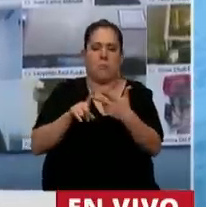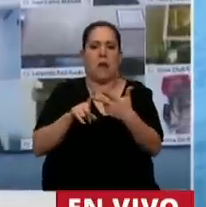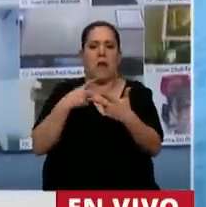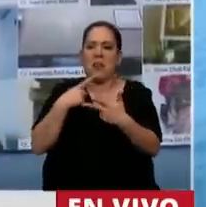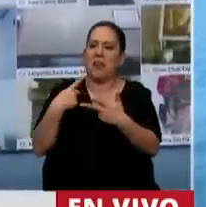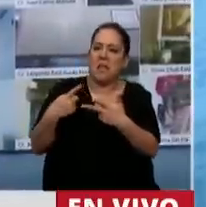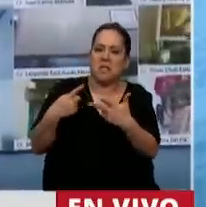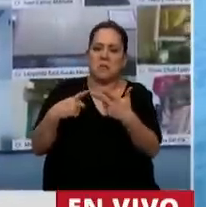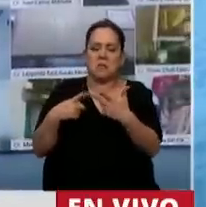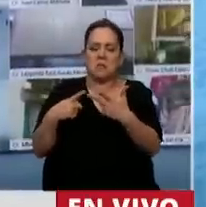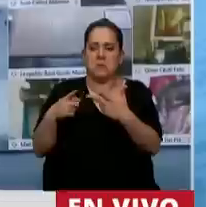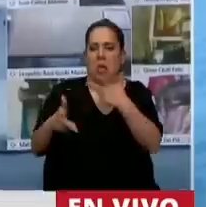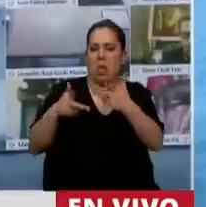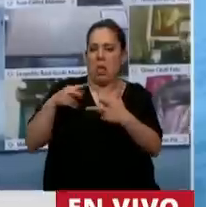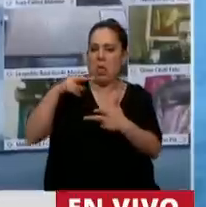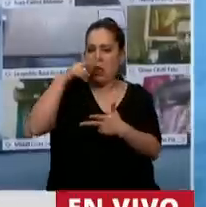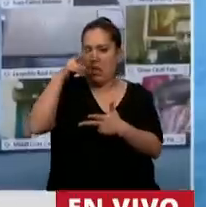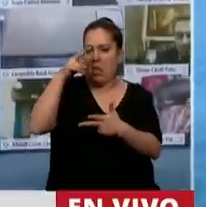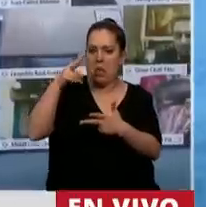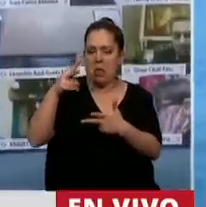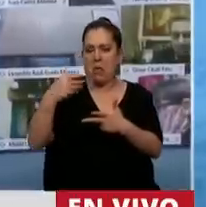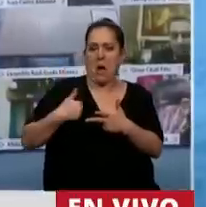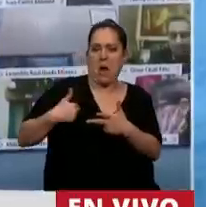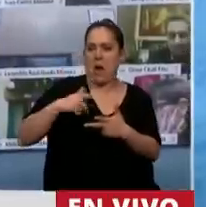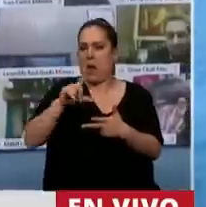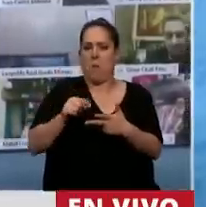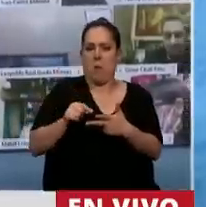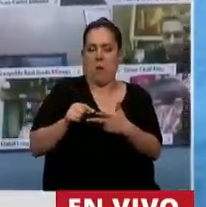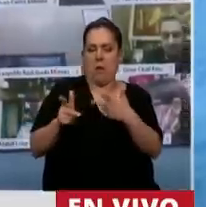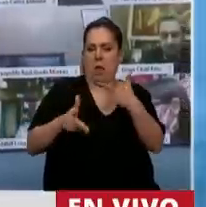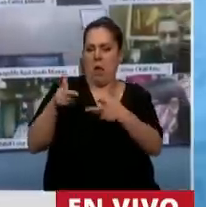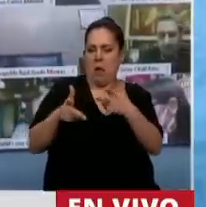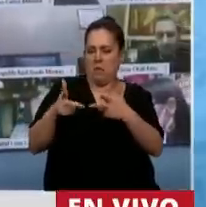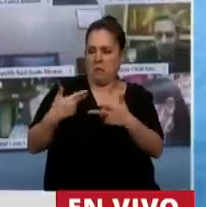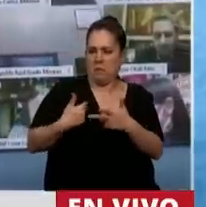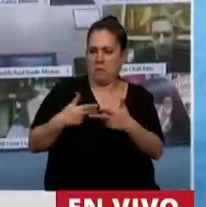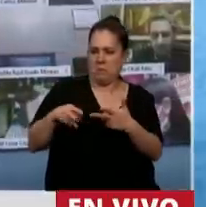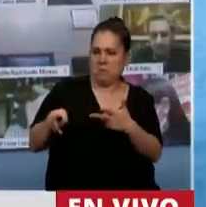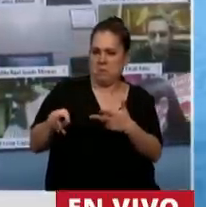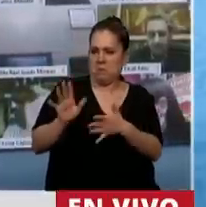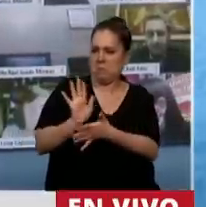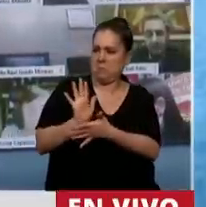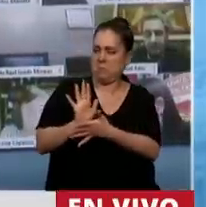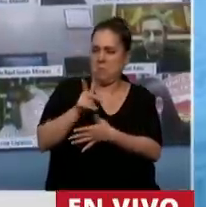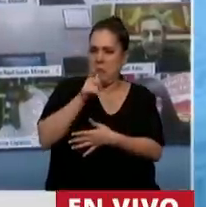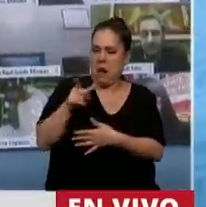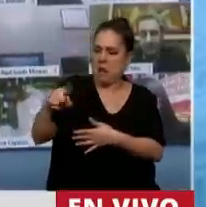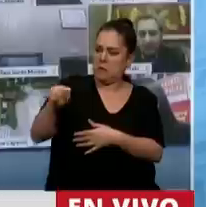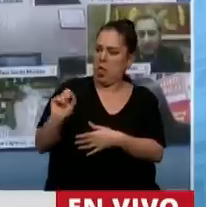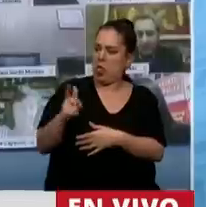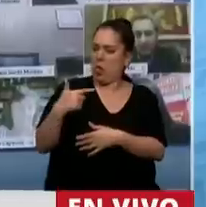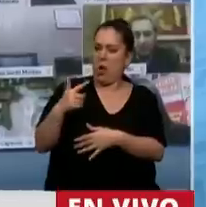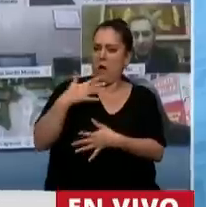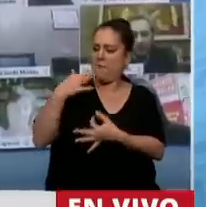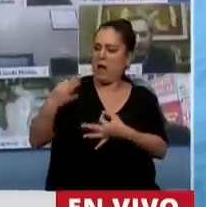con prepotencia de república, como si realmente fuesen los dueños de la verdad,